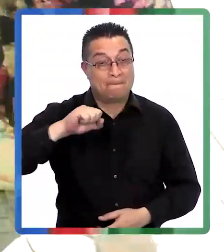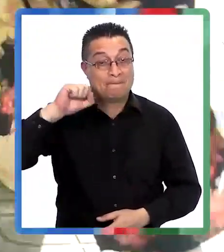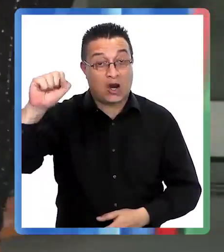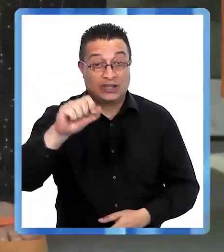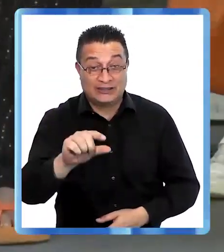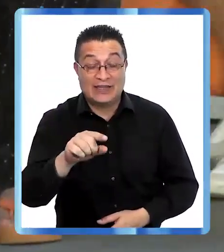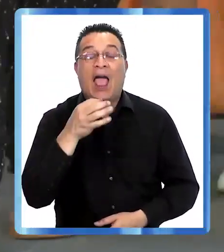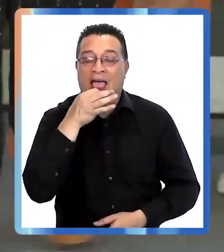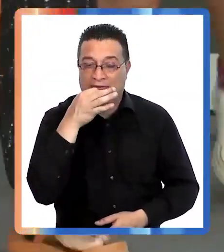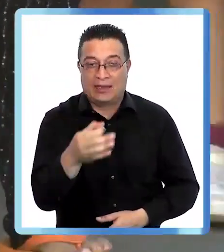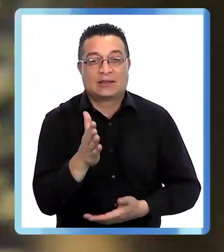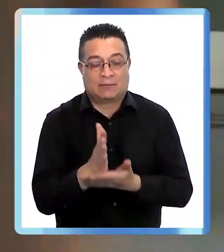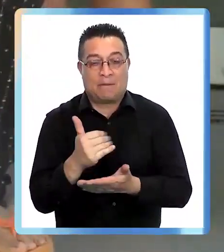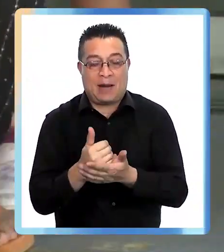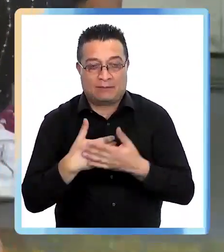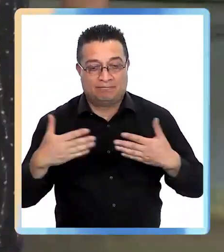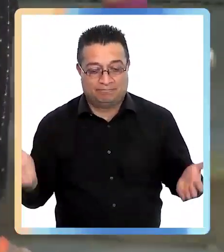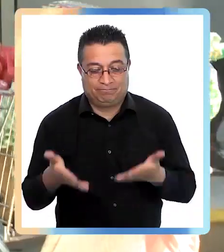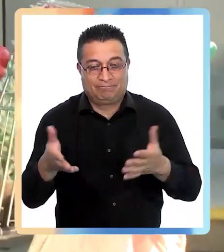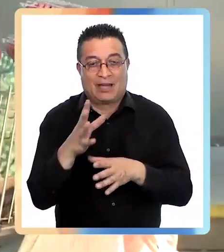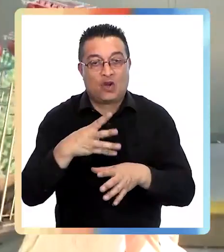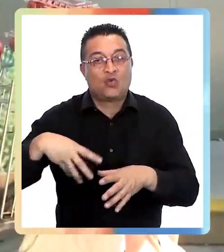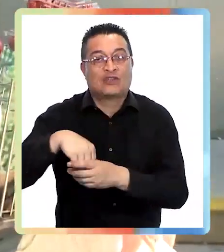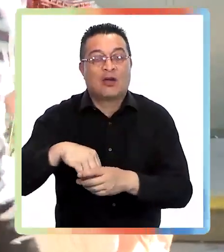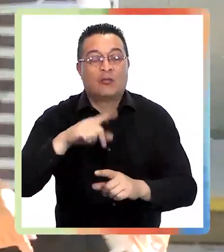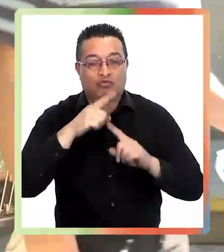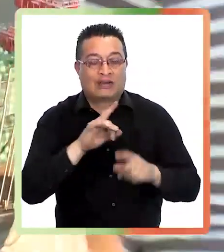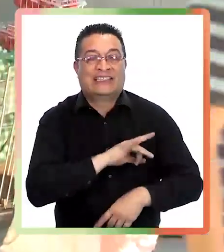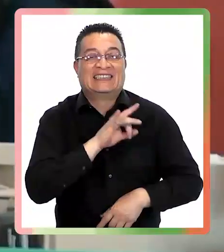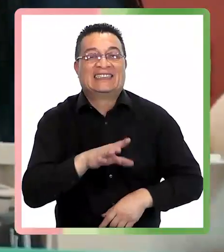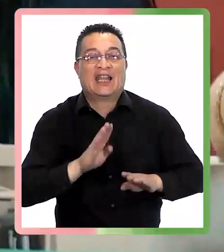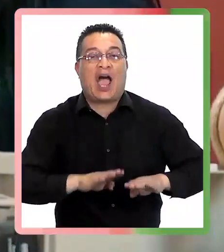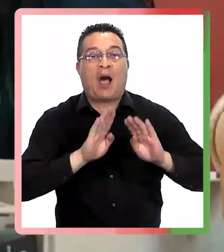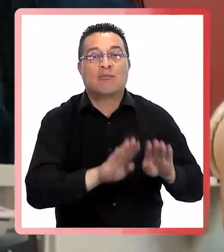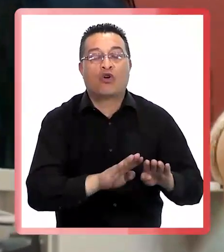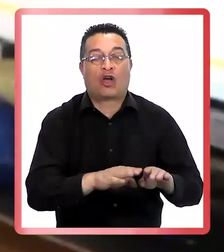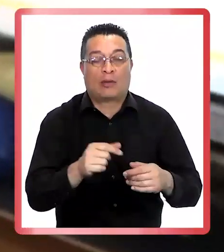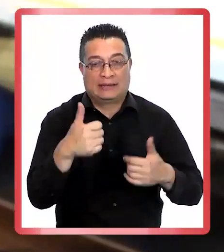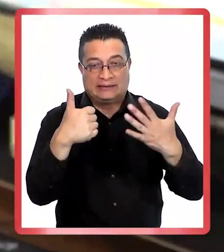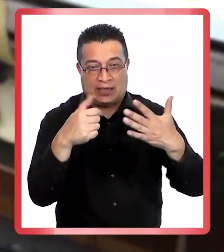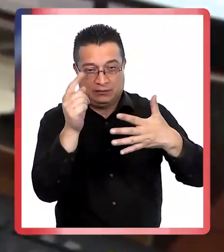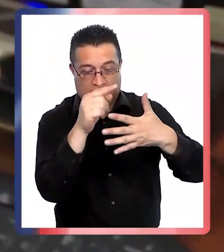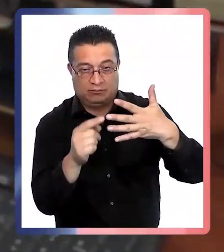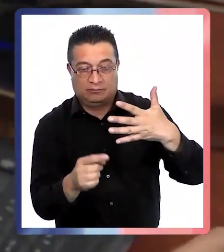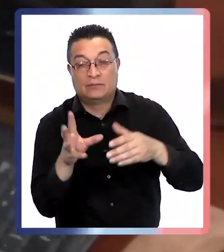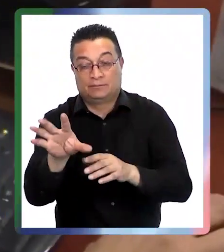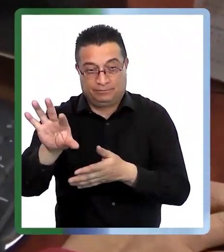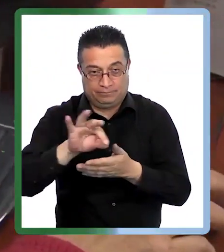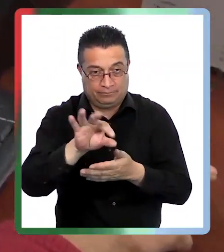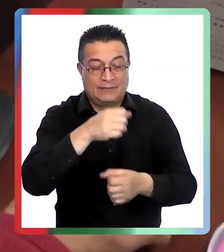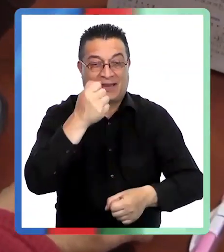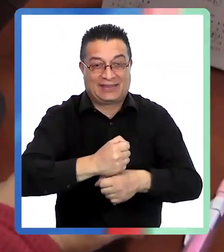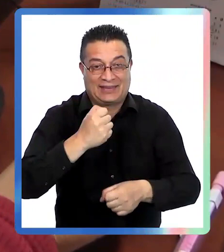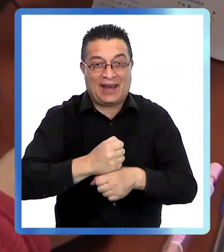plan de recuperación inclusiva llamado Chile Apoya, que tendrá seis ejes. La reincorporación al trabajo, la inversión